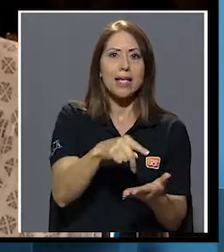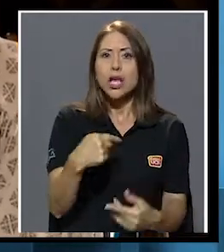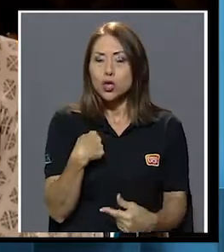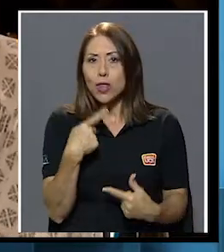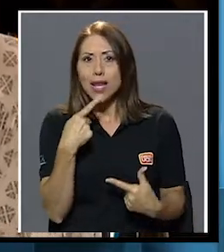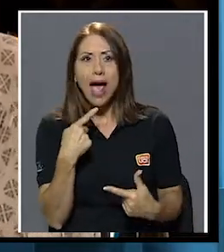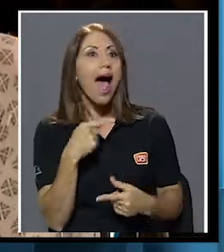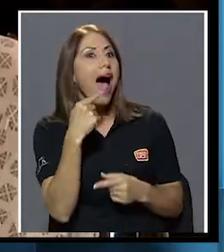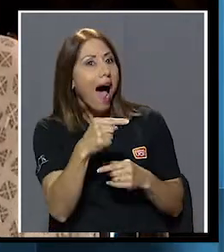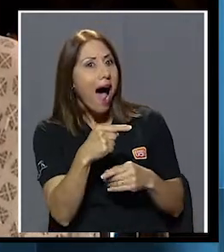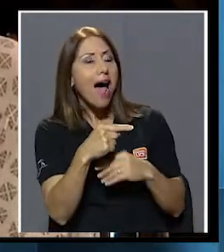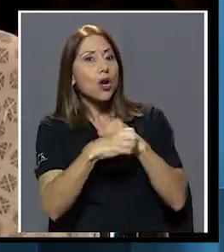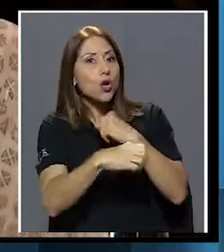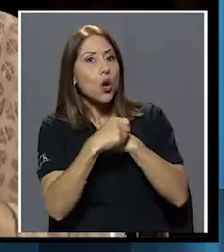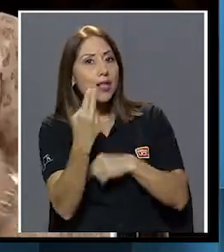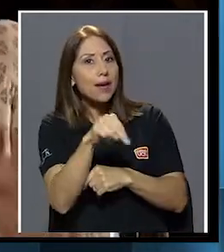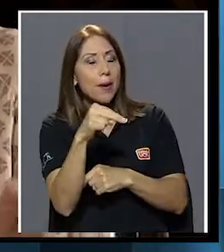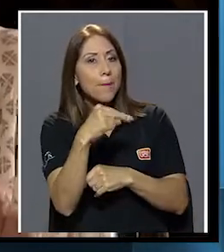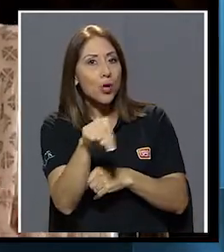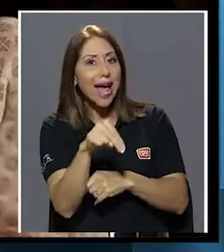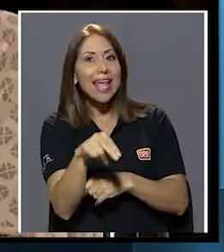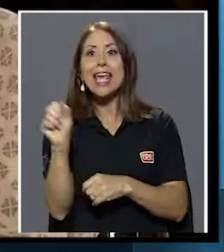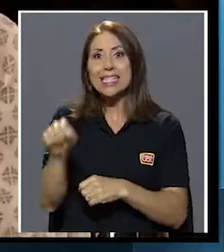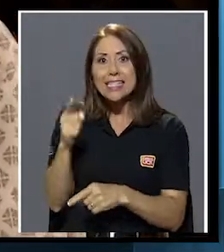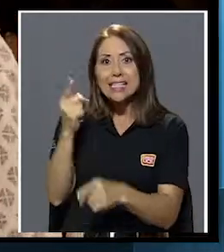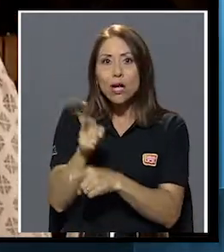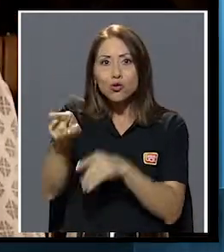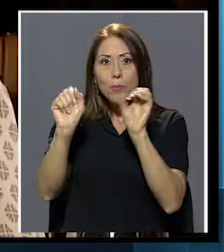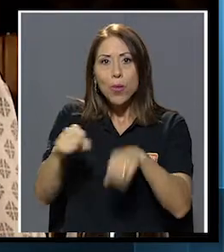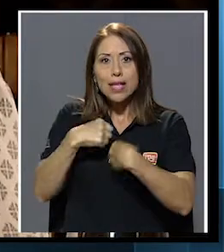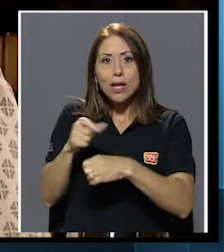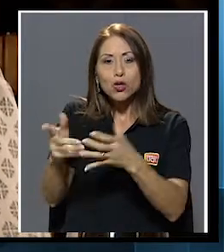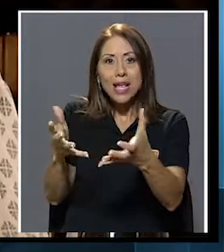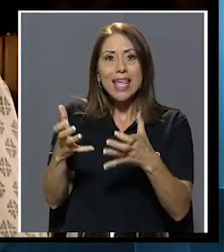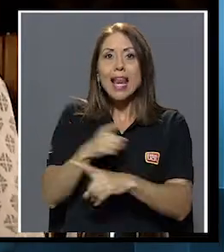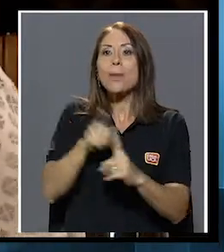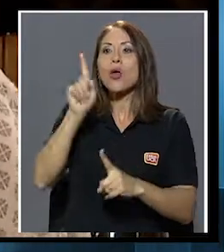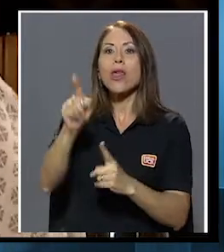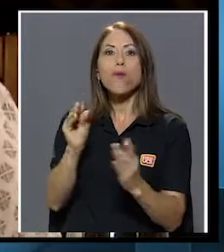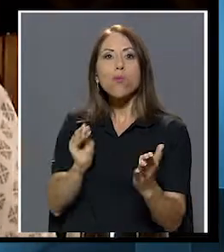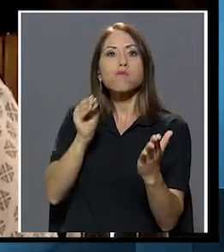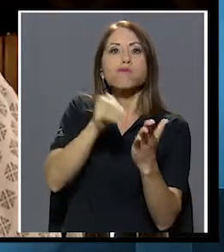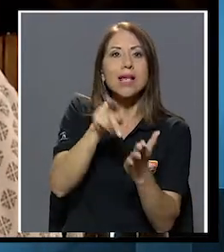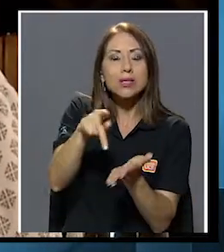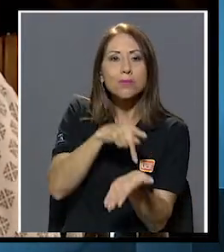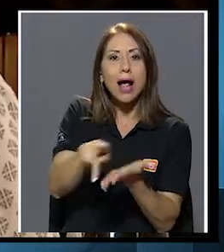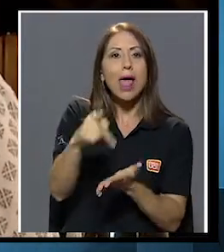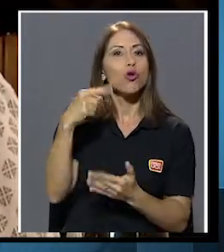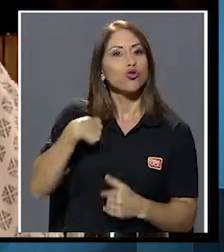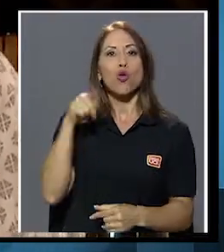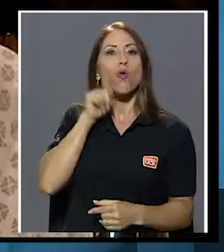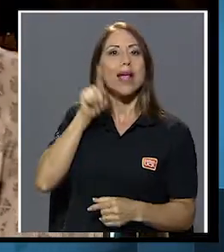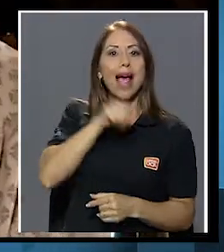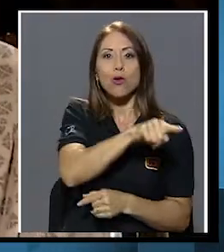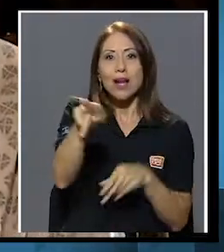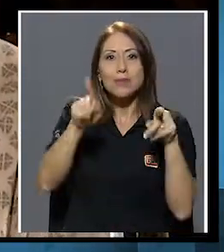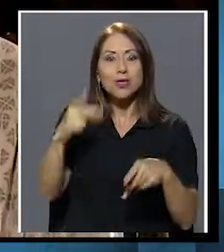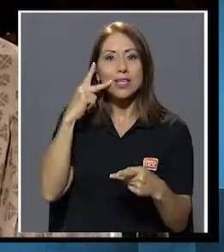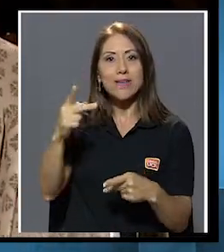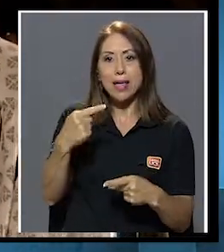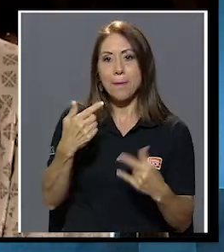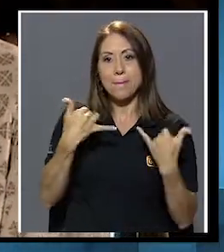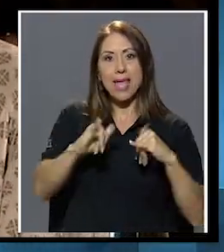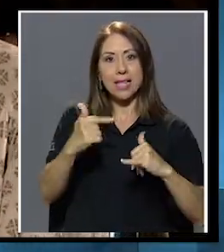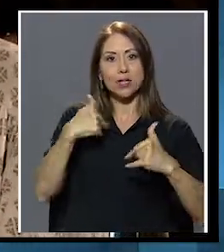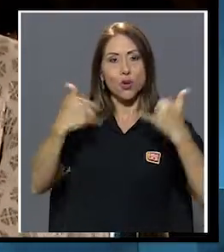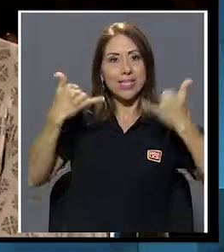decía, vea, usted puede hacer lo que usted quiera, pero usted tiene que poner que ese reportaje es pagado porque yo no engaño a mis televidentes. Mientras yo esté aquí,